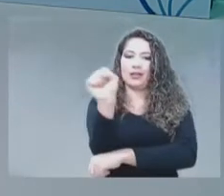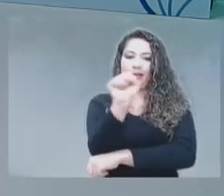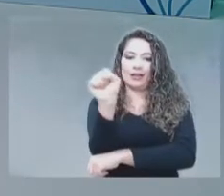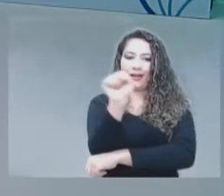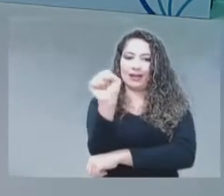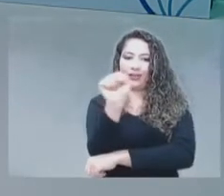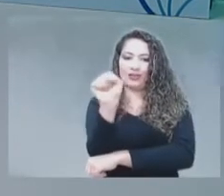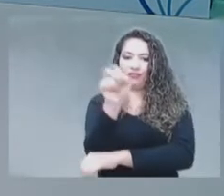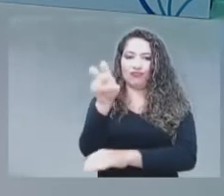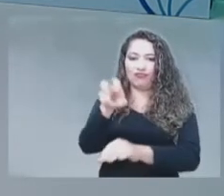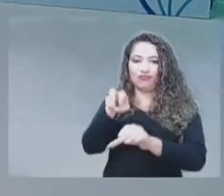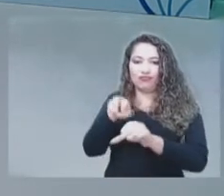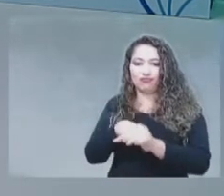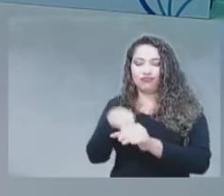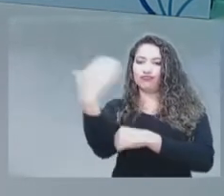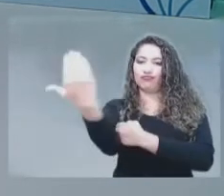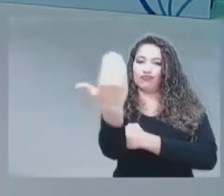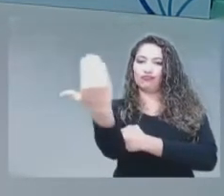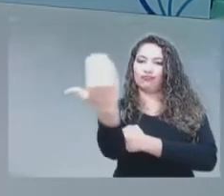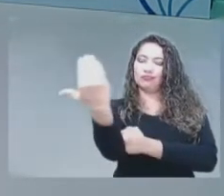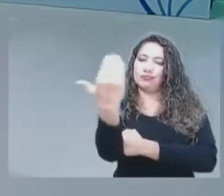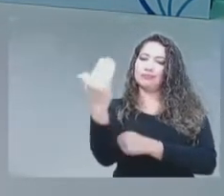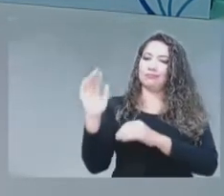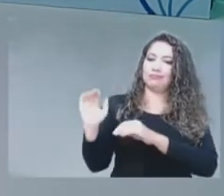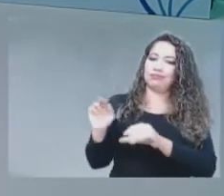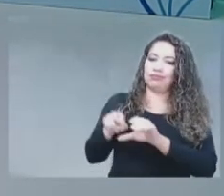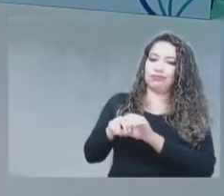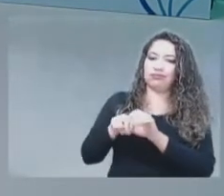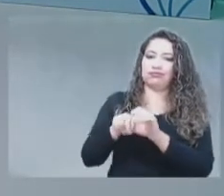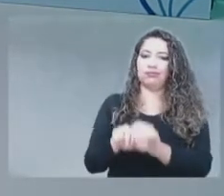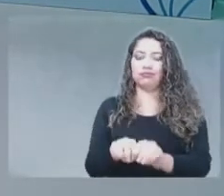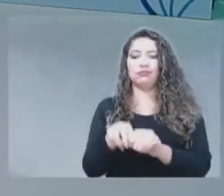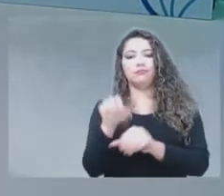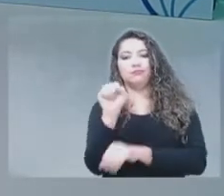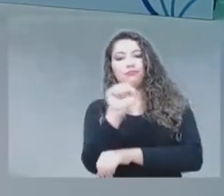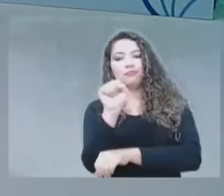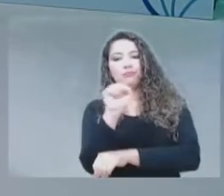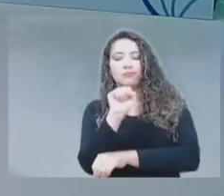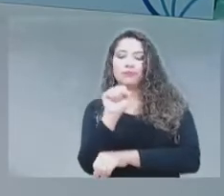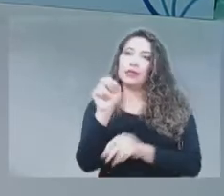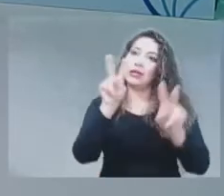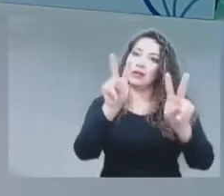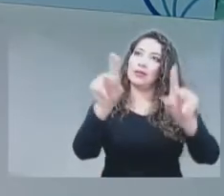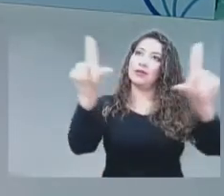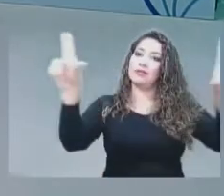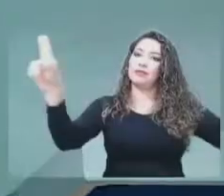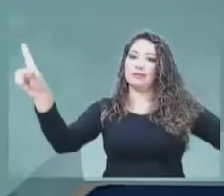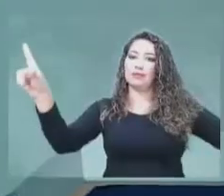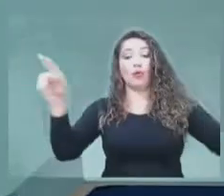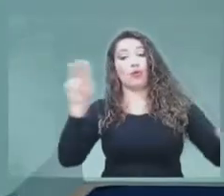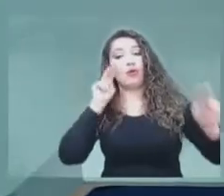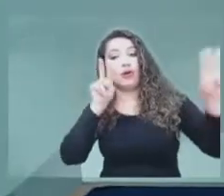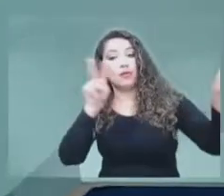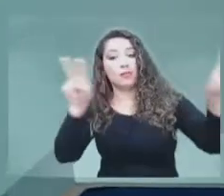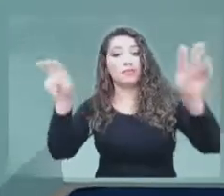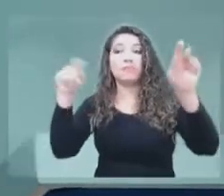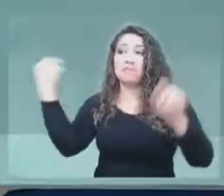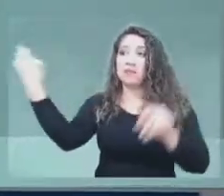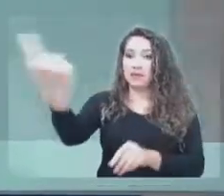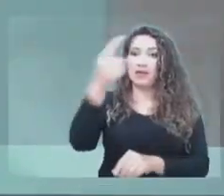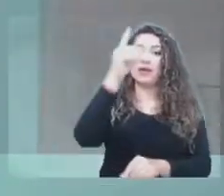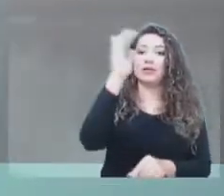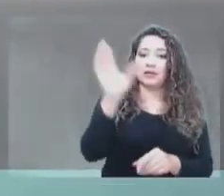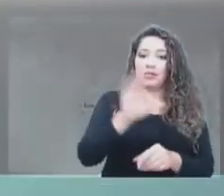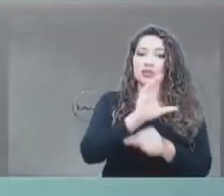implementaron cinemas en los cuales las personas podían ver las películas directamente desde el carro. Y el sonido llegaba directamente a